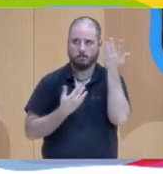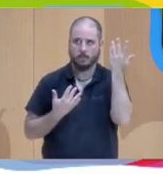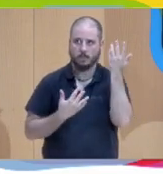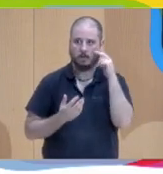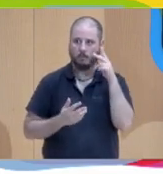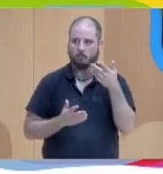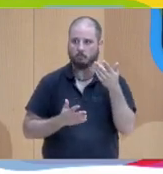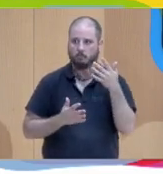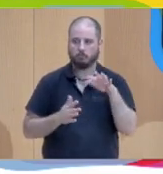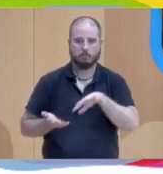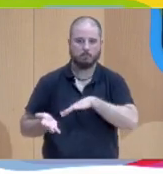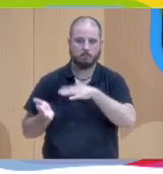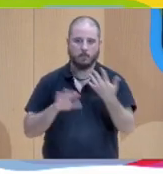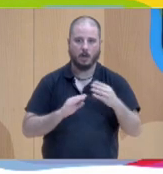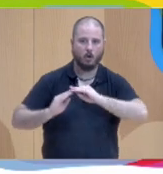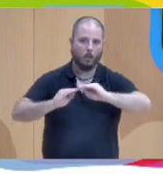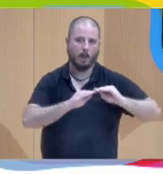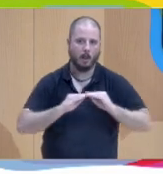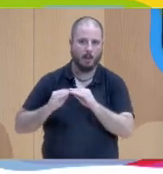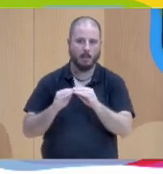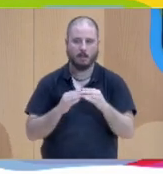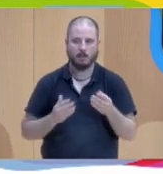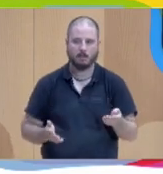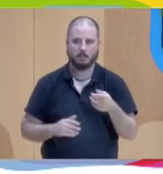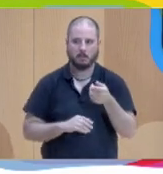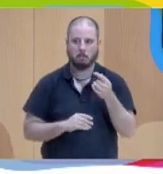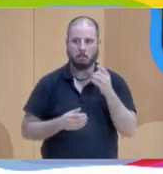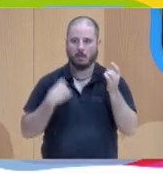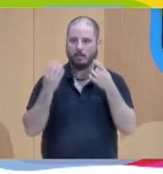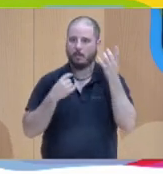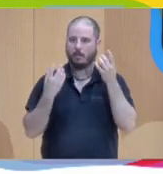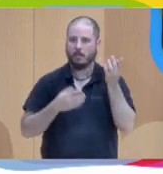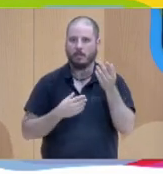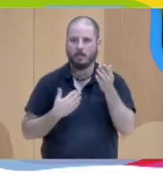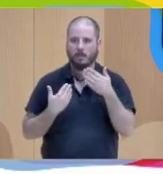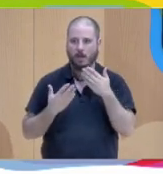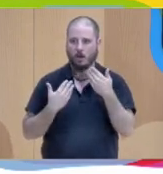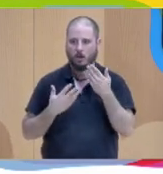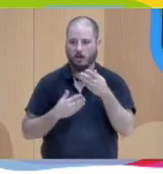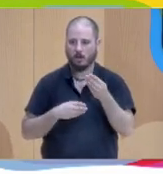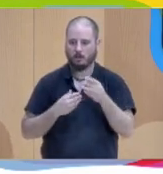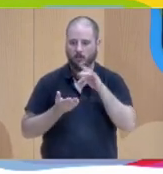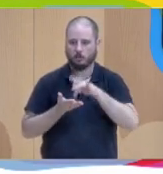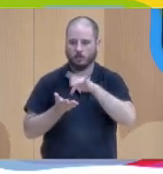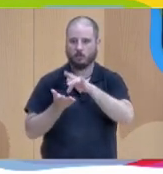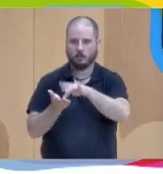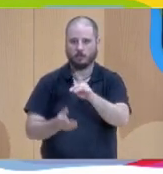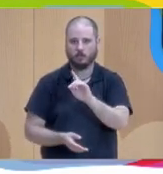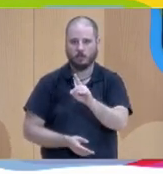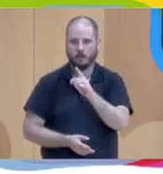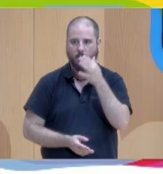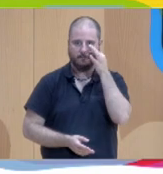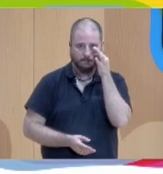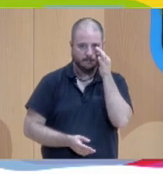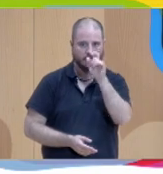normalizar no solamente que hagamos actividades dialógicas, sino que al final hayamos situado realmente en el centro a la